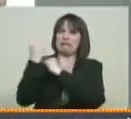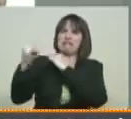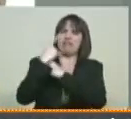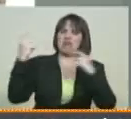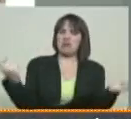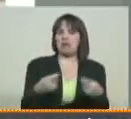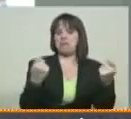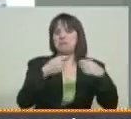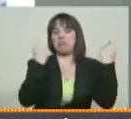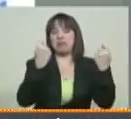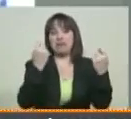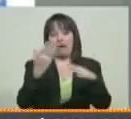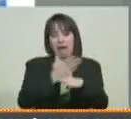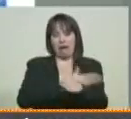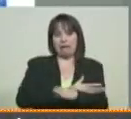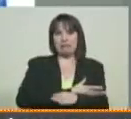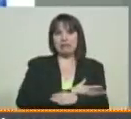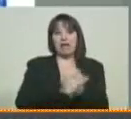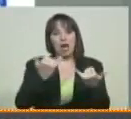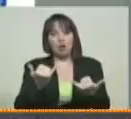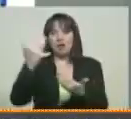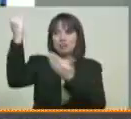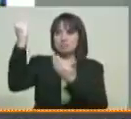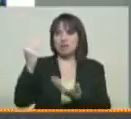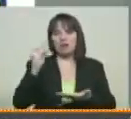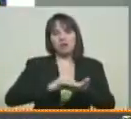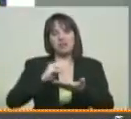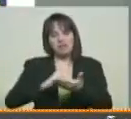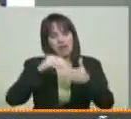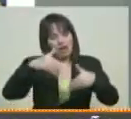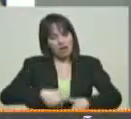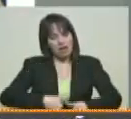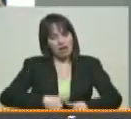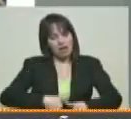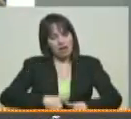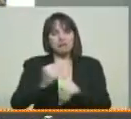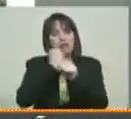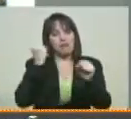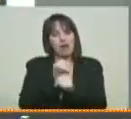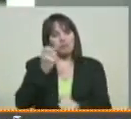campañas mediáticas que vuelven a trabajar y luchar por su país.